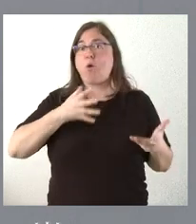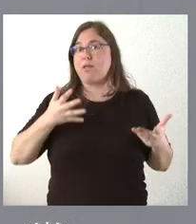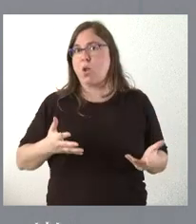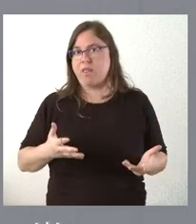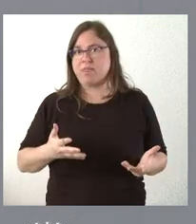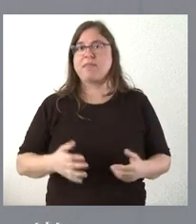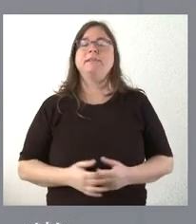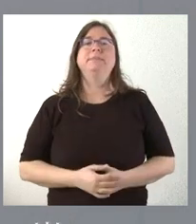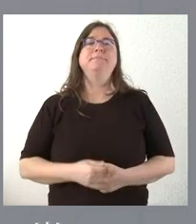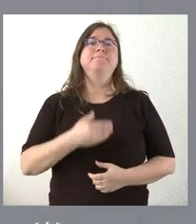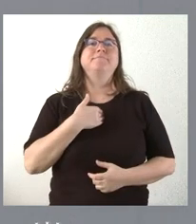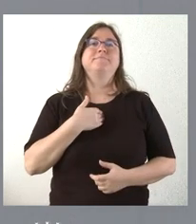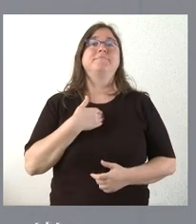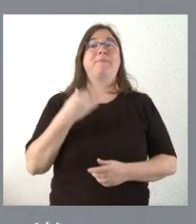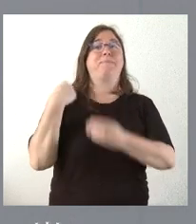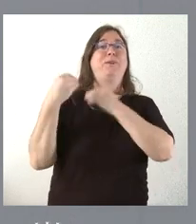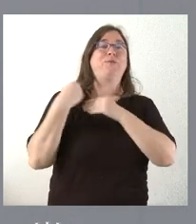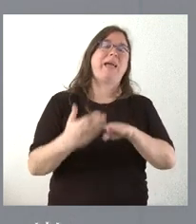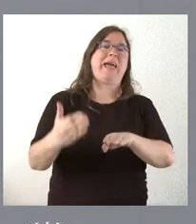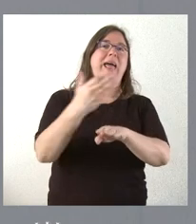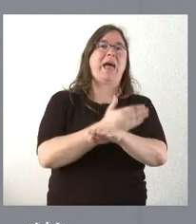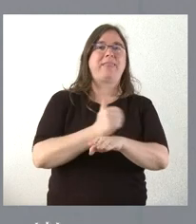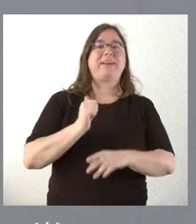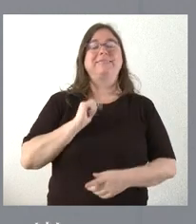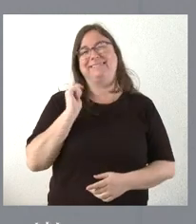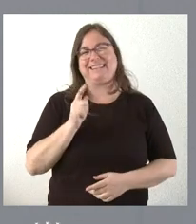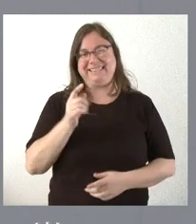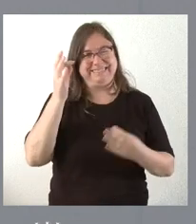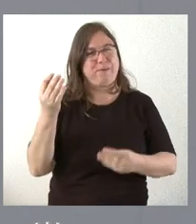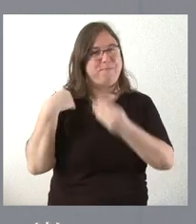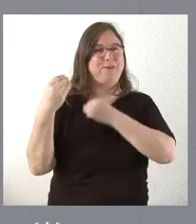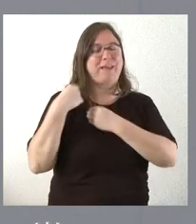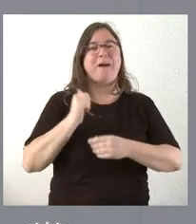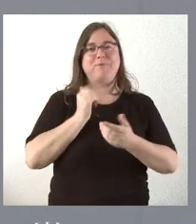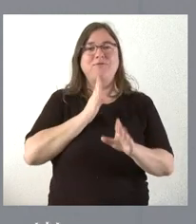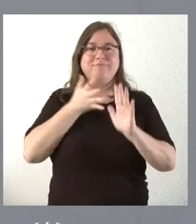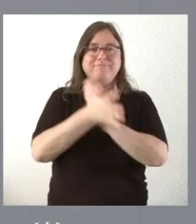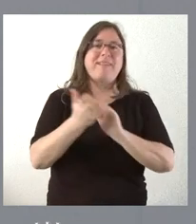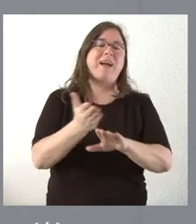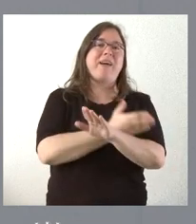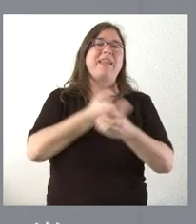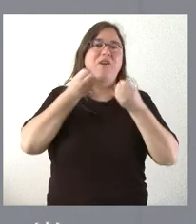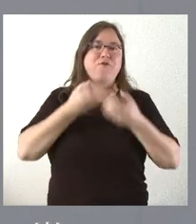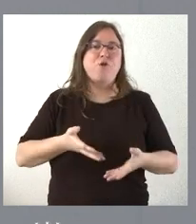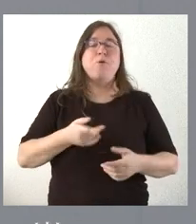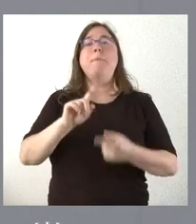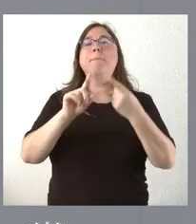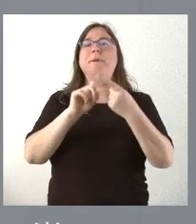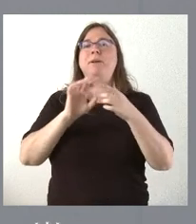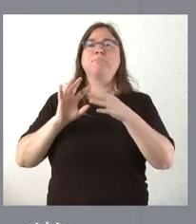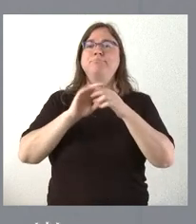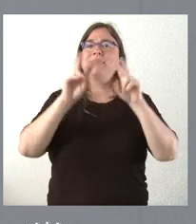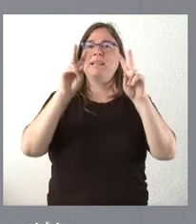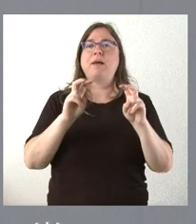y, anticipándome a las preguntas que con cierta probabilidad pudieran hacer, también les informo sobre las mismas. La primera tiene que ver